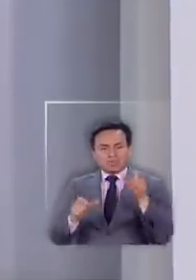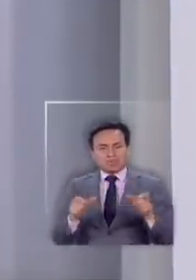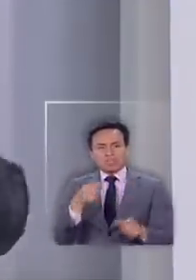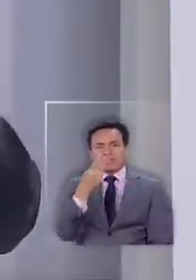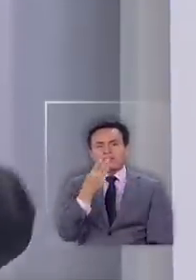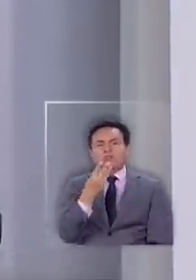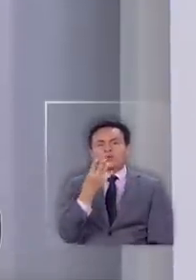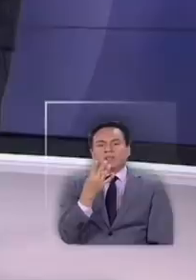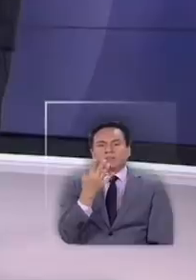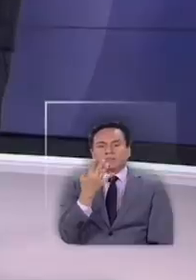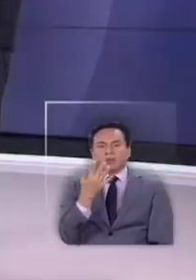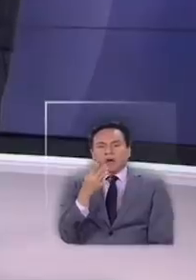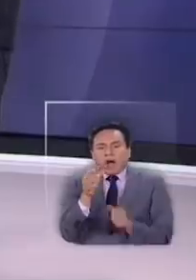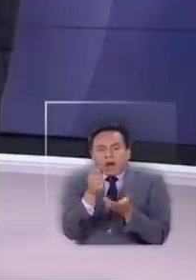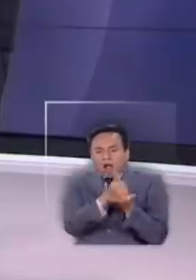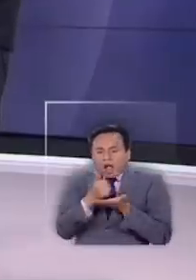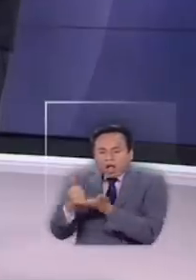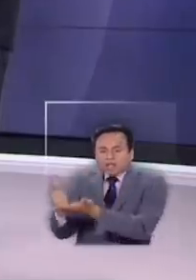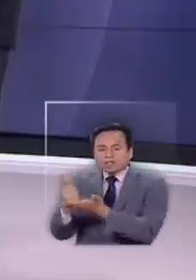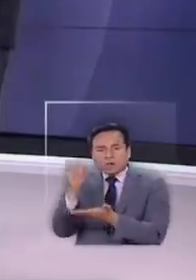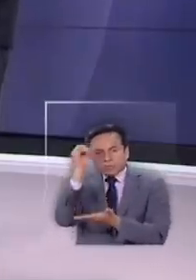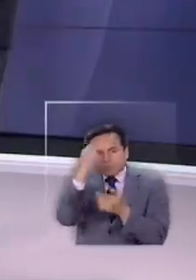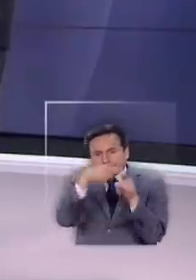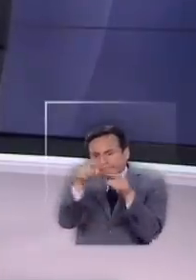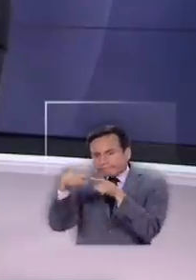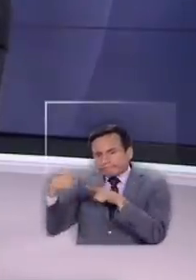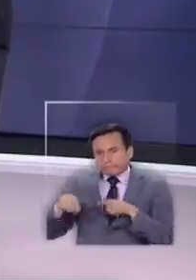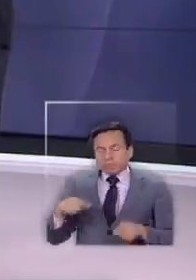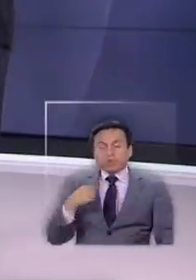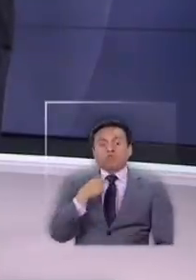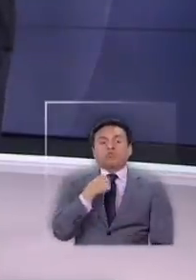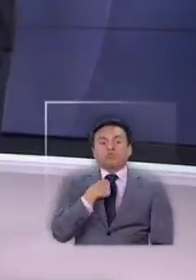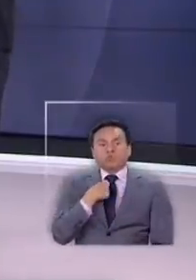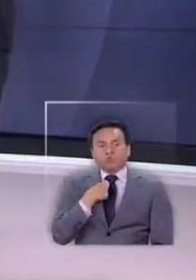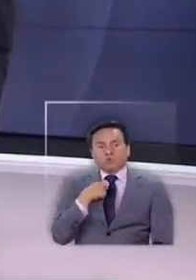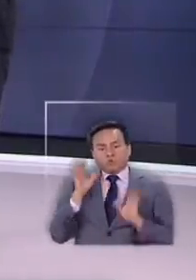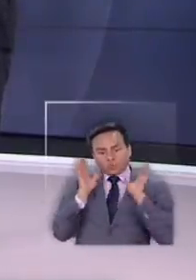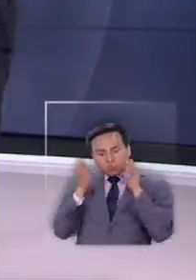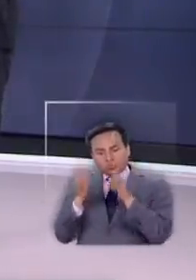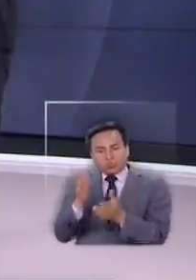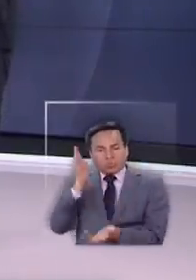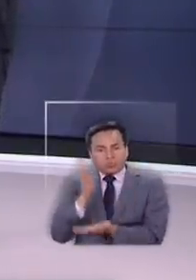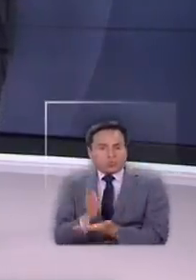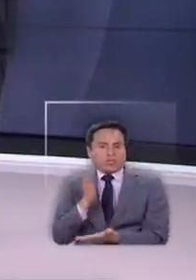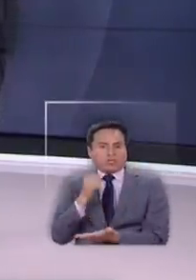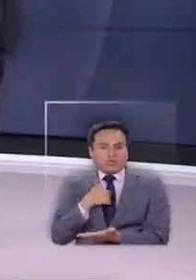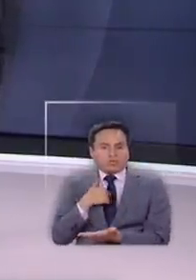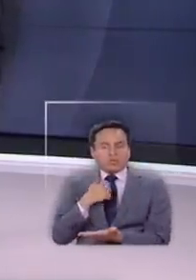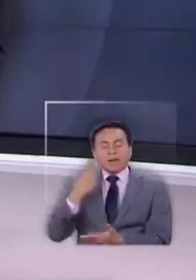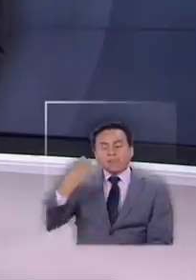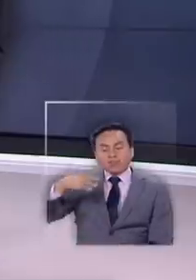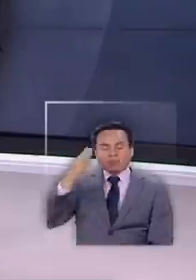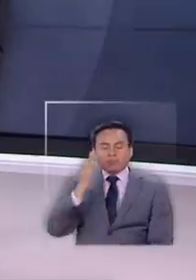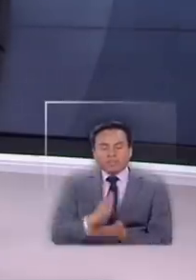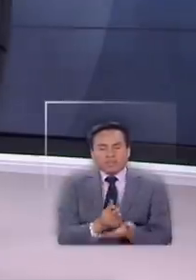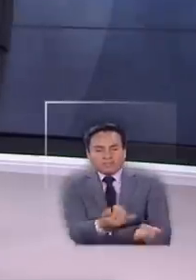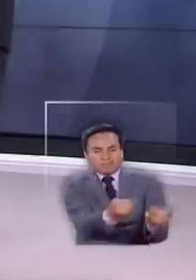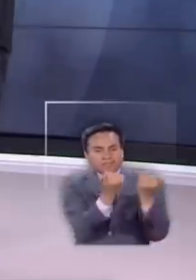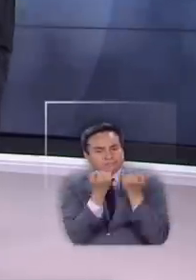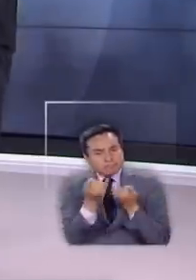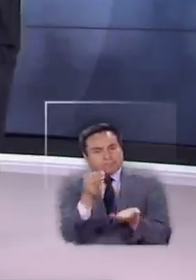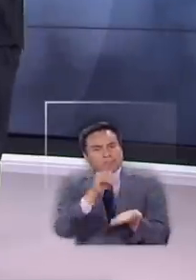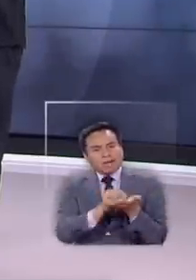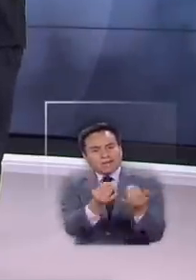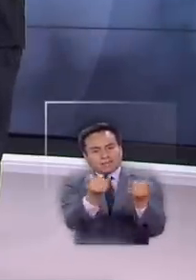345, existen opiniones muy diversas. Yo soy de una línea dura en el sentido de que los municipios tienen que tener más